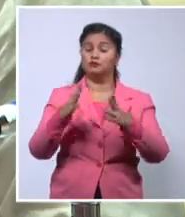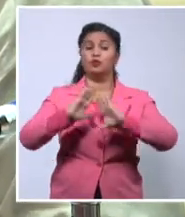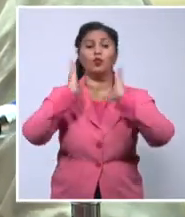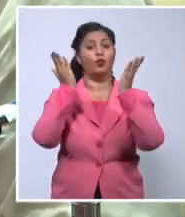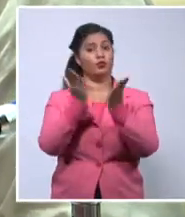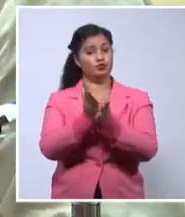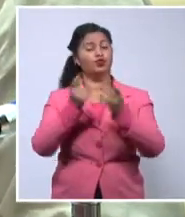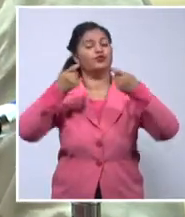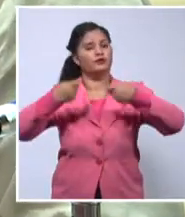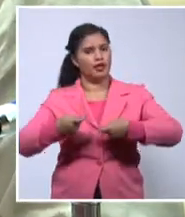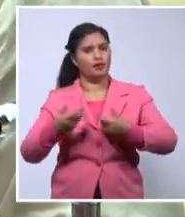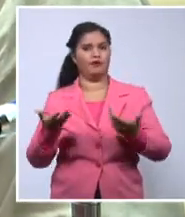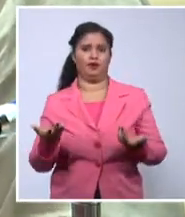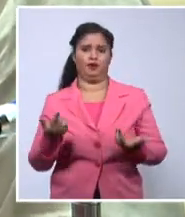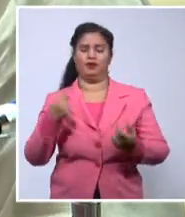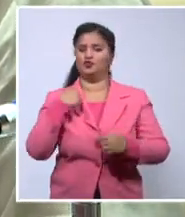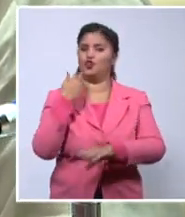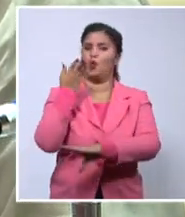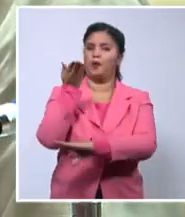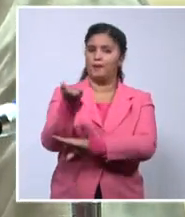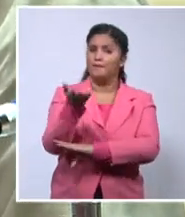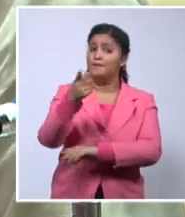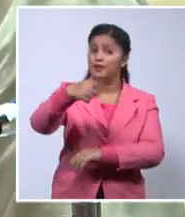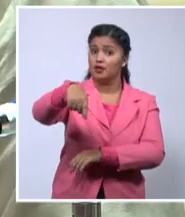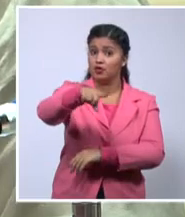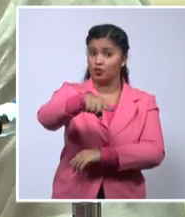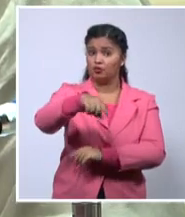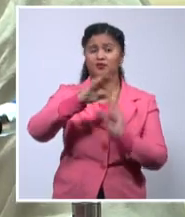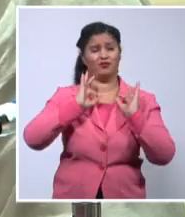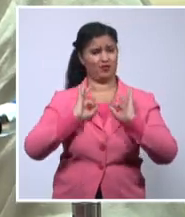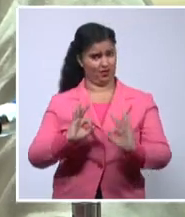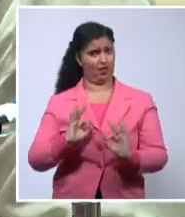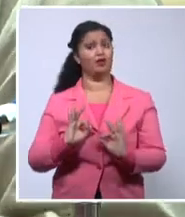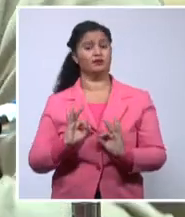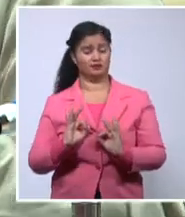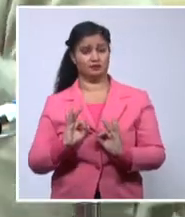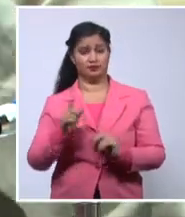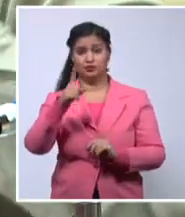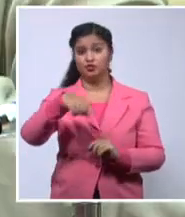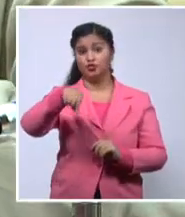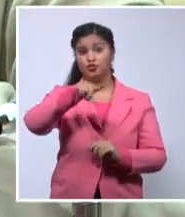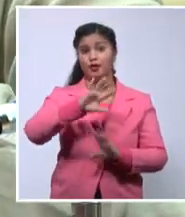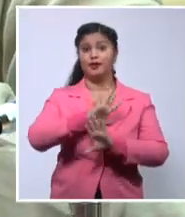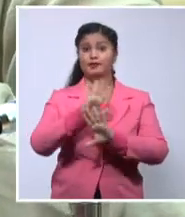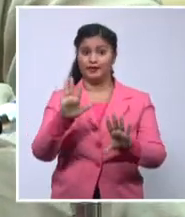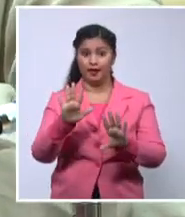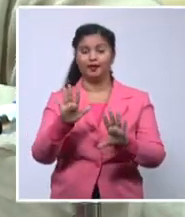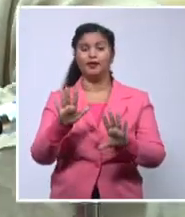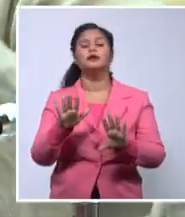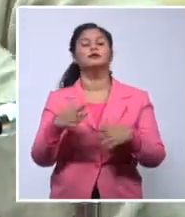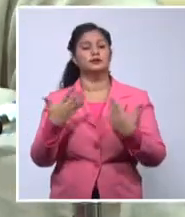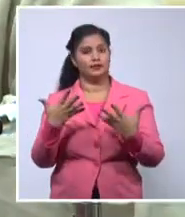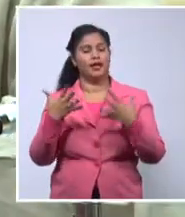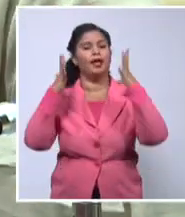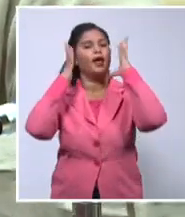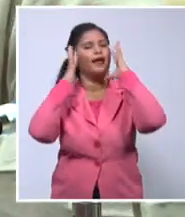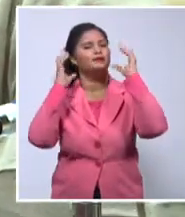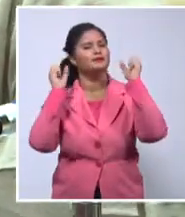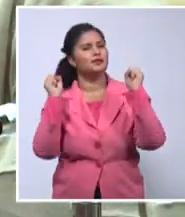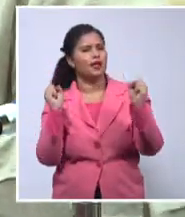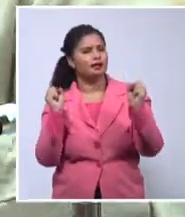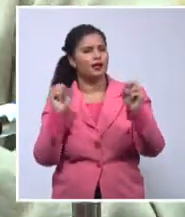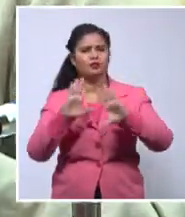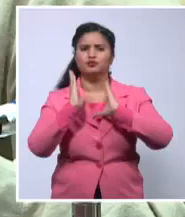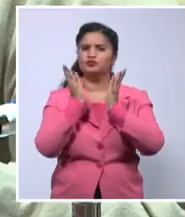yo les pido de verdad que se vayan imbuidos de aquí, imbuidos de aquí,